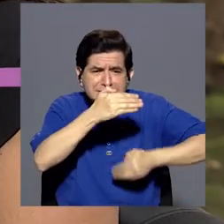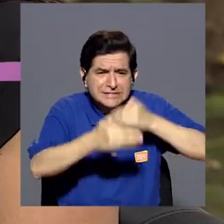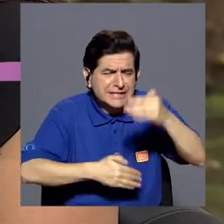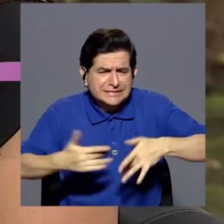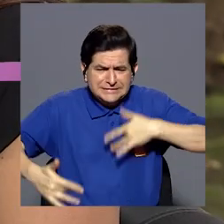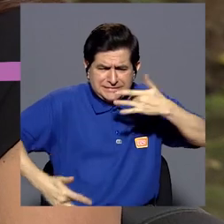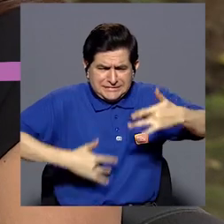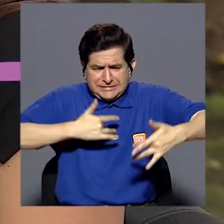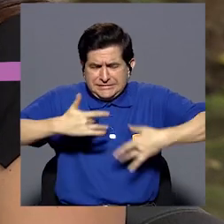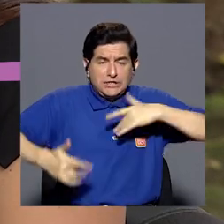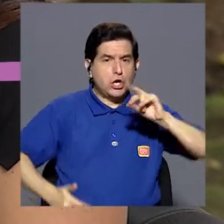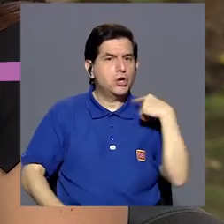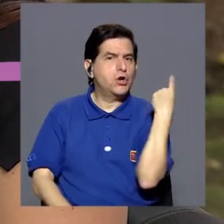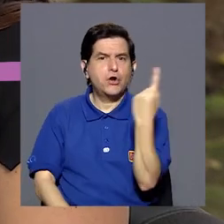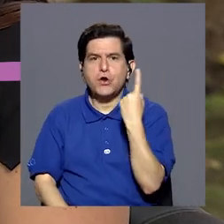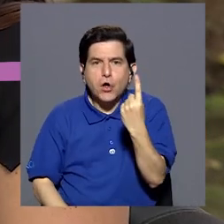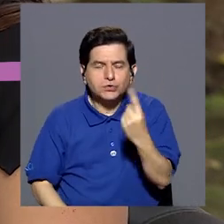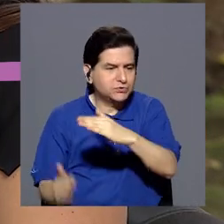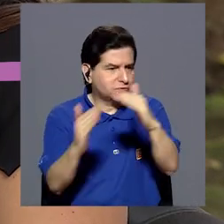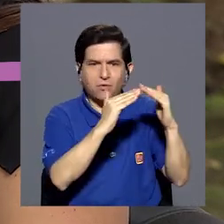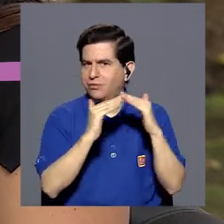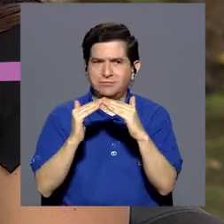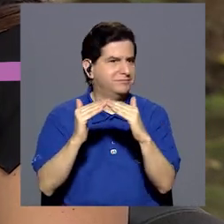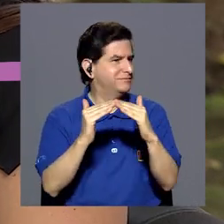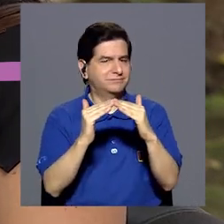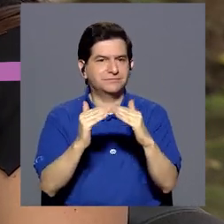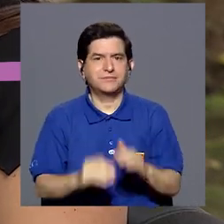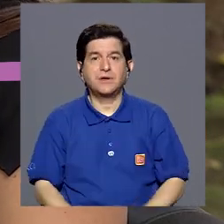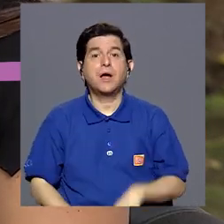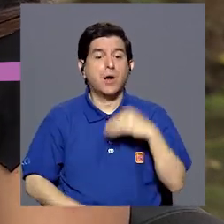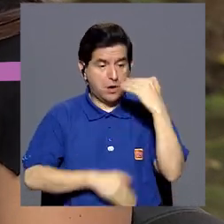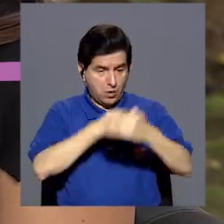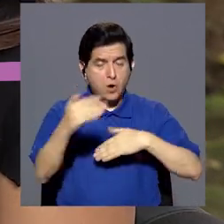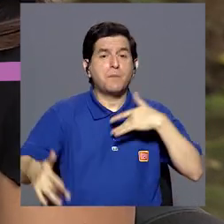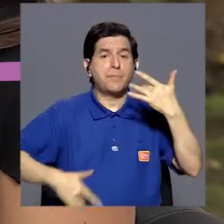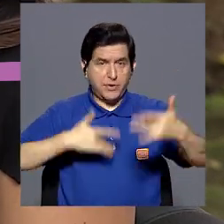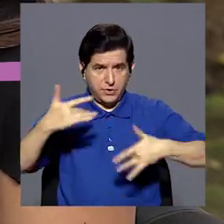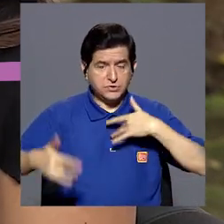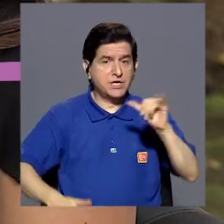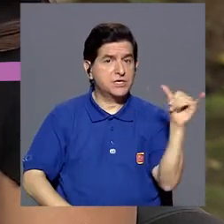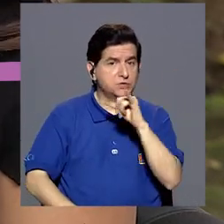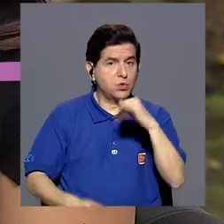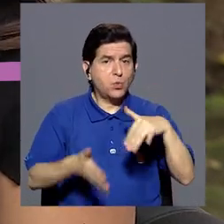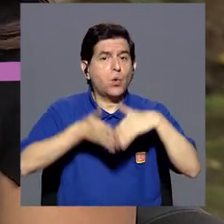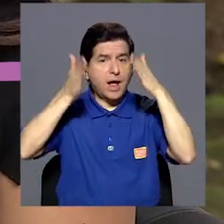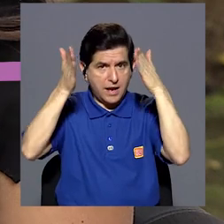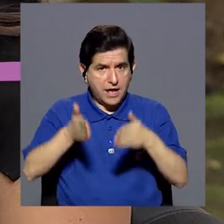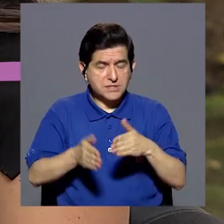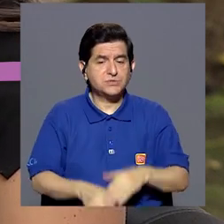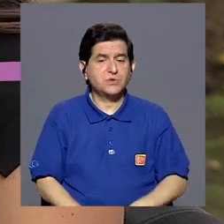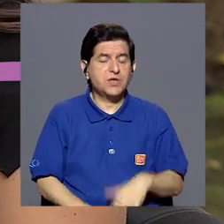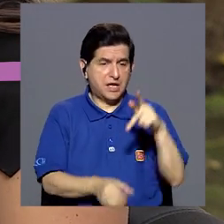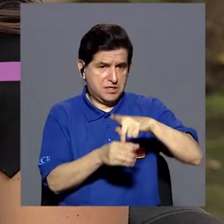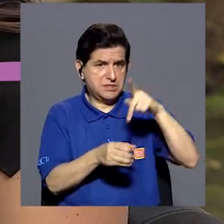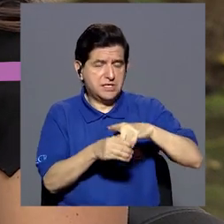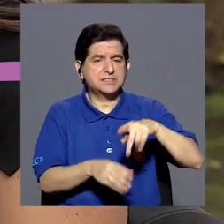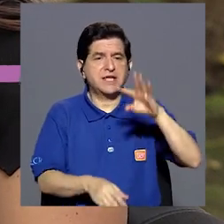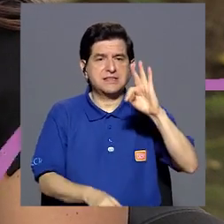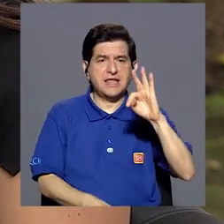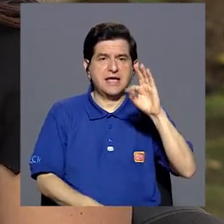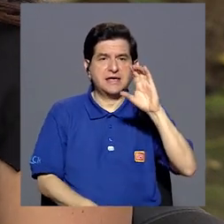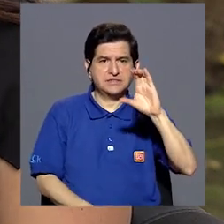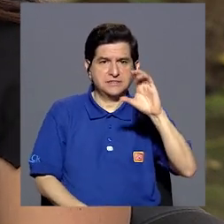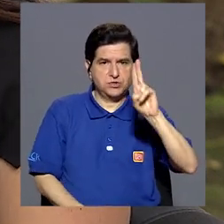proceso de sensibilización no solamente para la comunidad, ha sido también un proceso de sensibilización para los estudiantes que han pasado por el trabajo